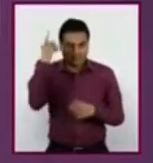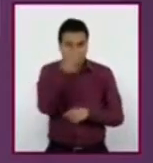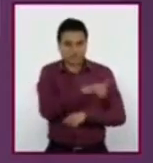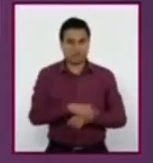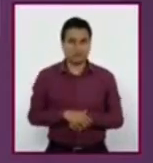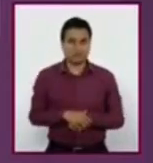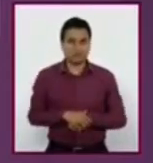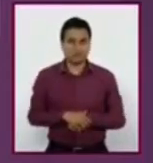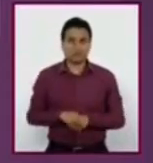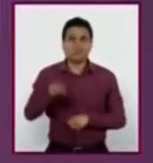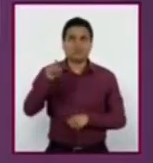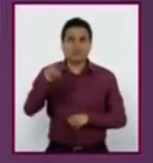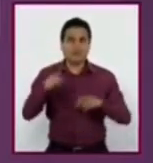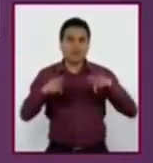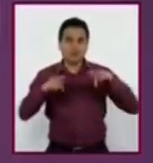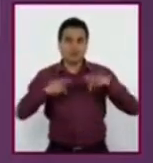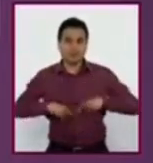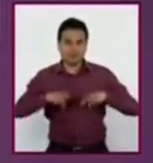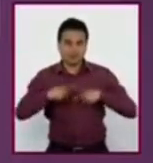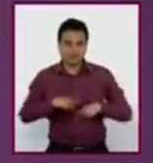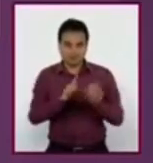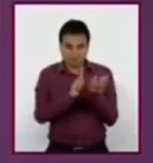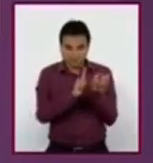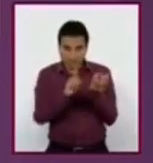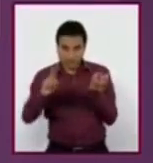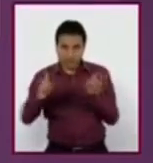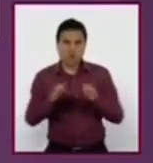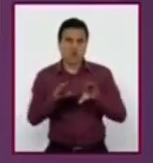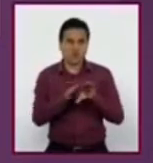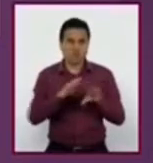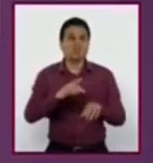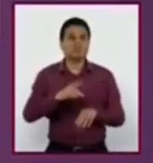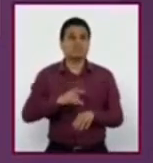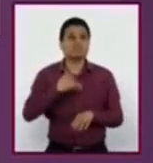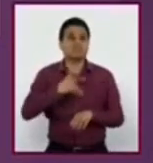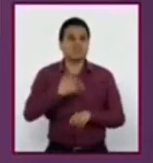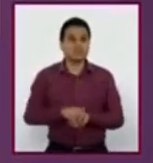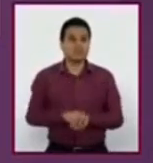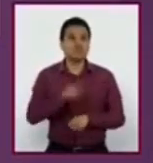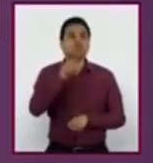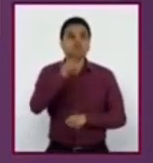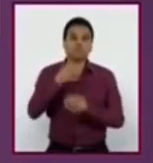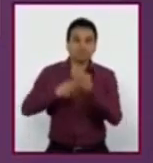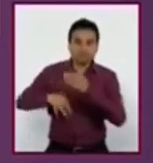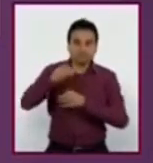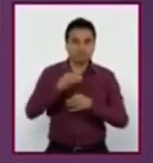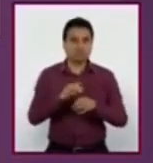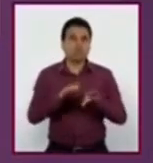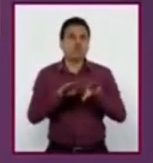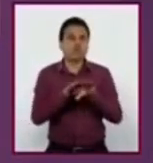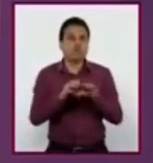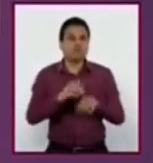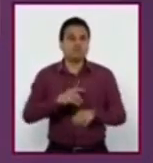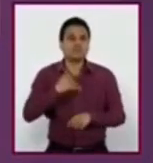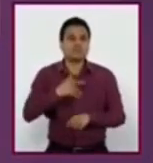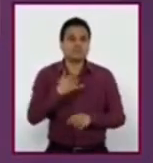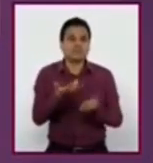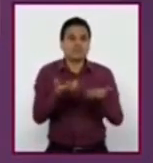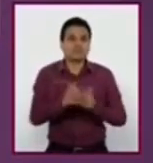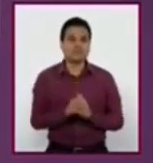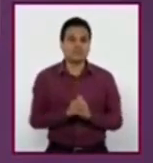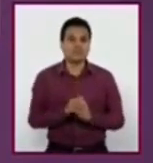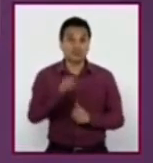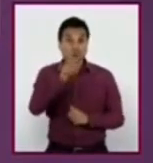creen que le afecte el hecho de ser excluida? ¿Qué harían si estuvieran en su situación? ¿Y si fueran